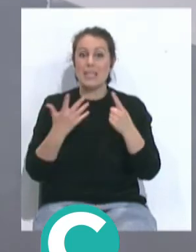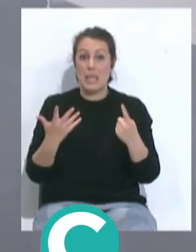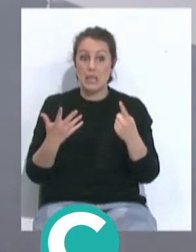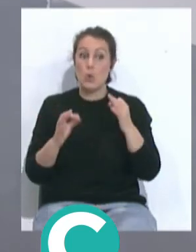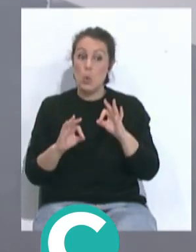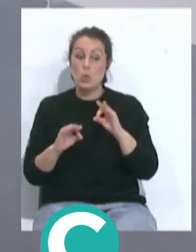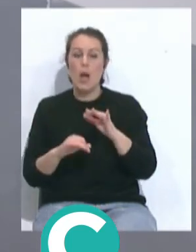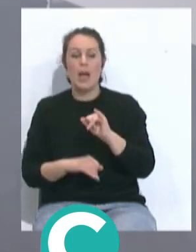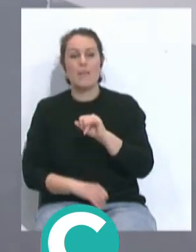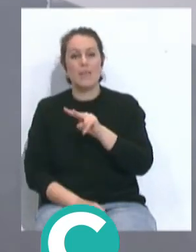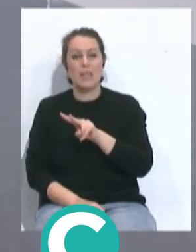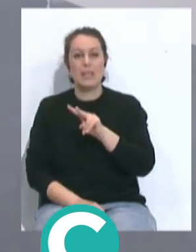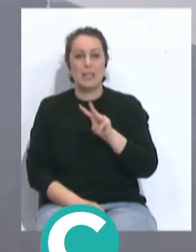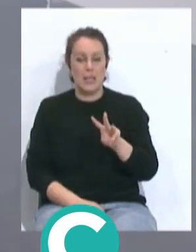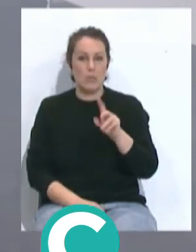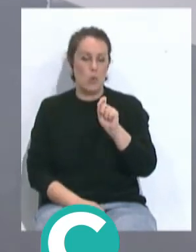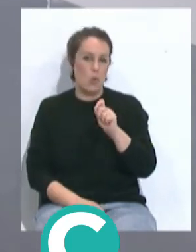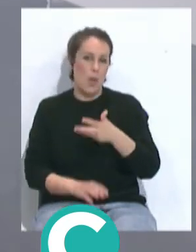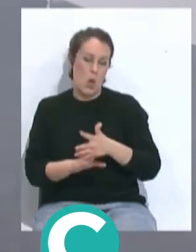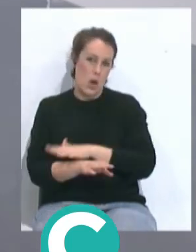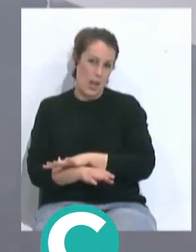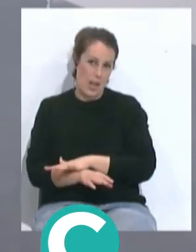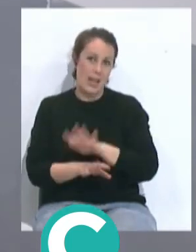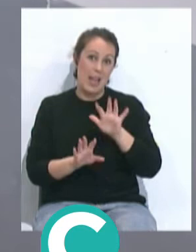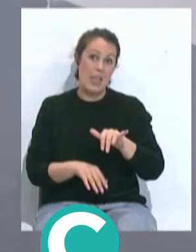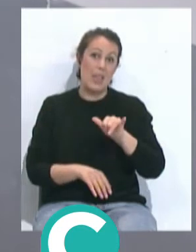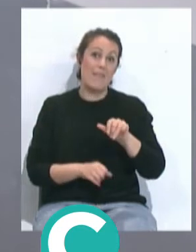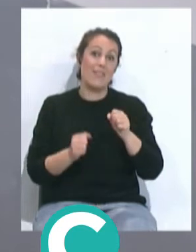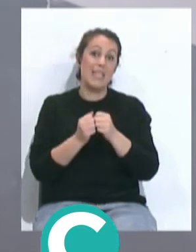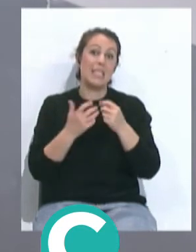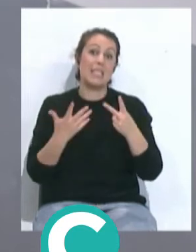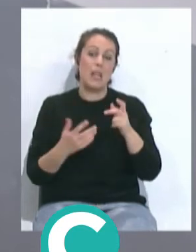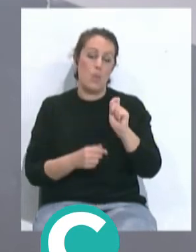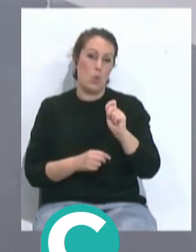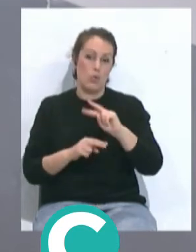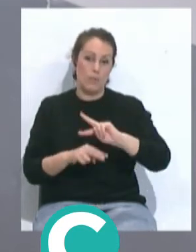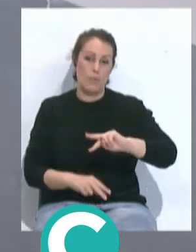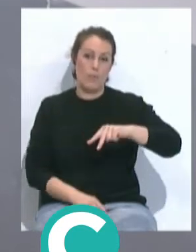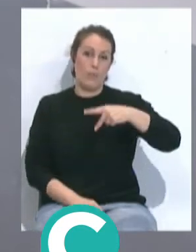tendría 23 puntos el Mallorca, el Cádiz tendría 27 puntos,